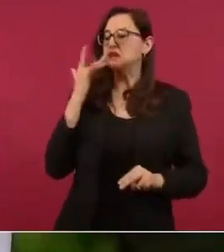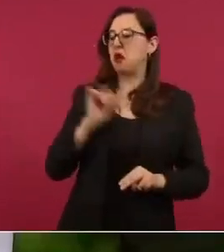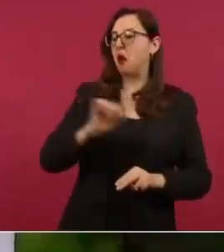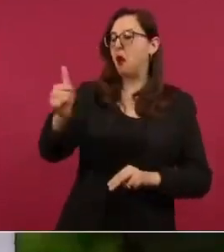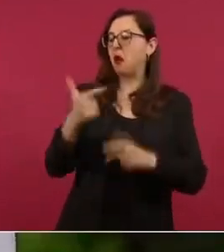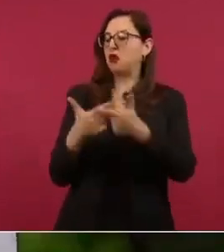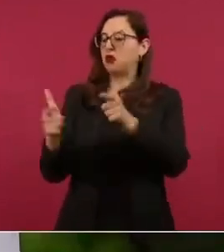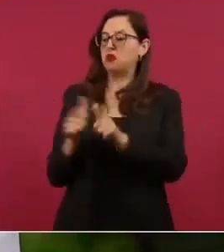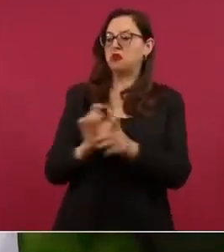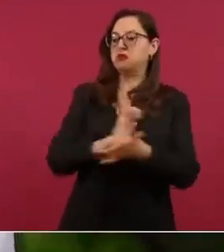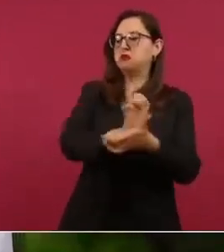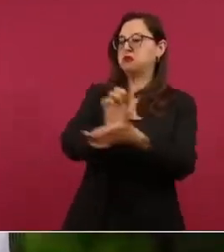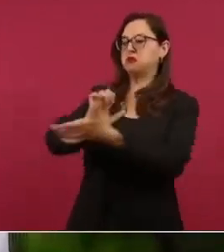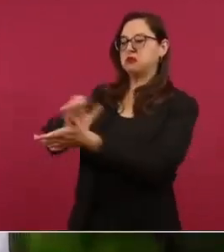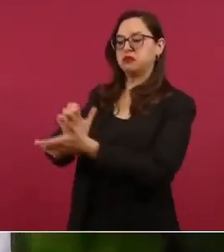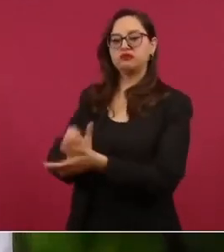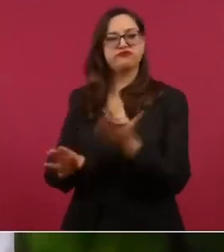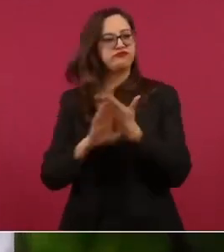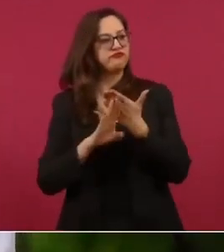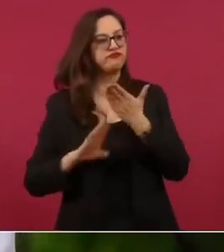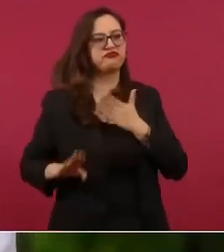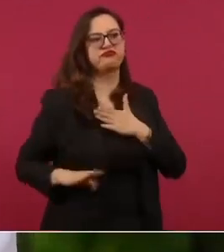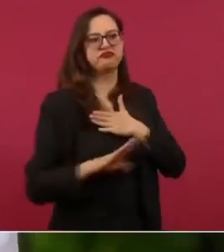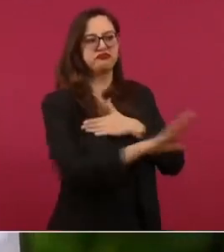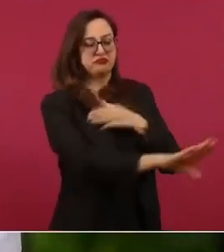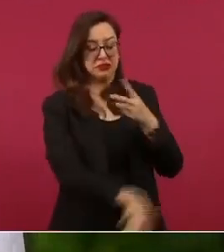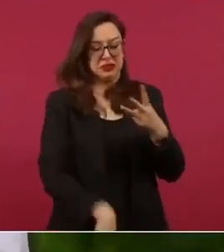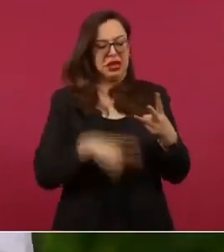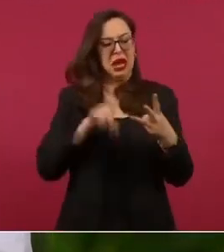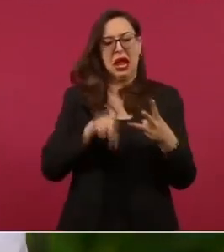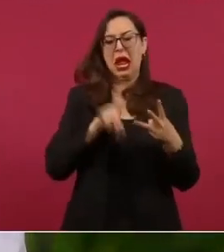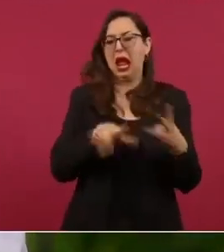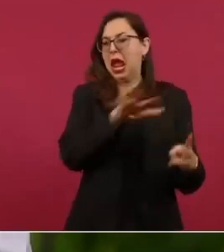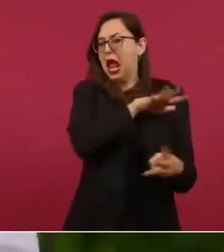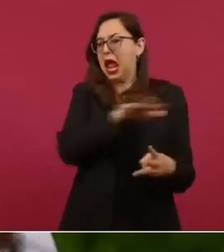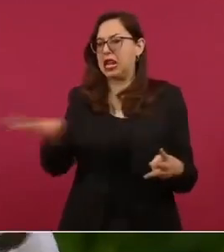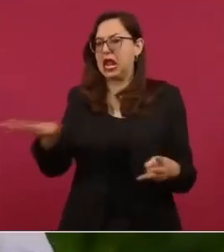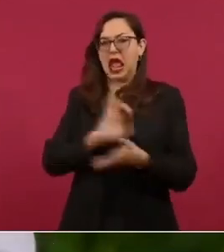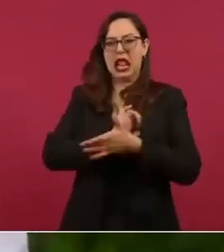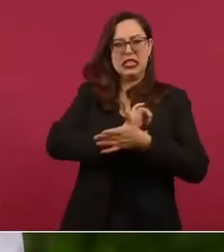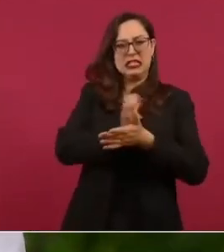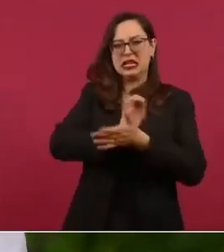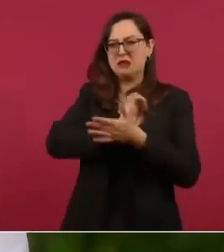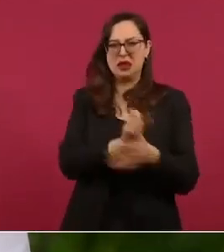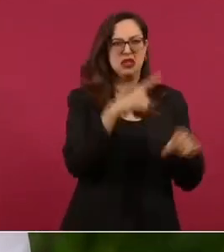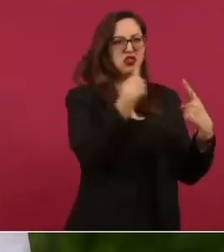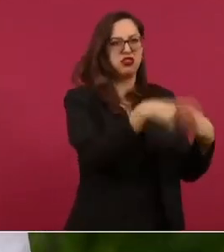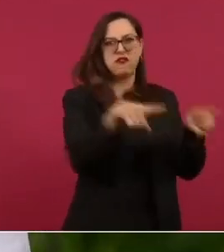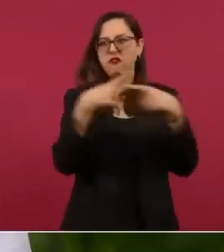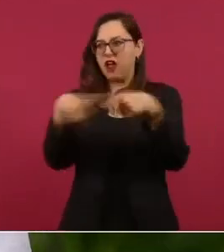y la discriminación en todas sus expresiones